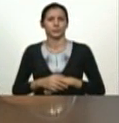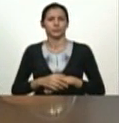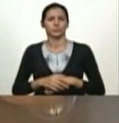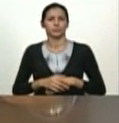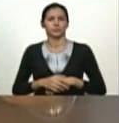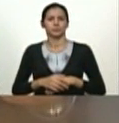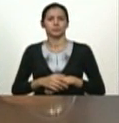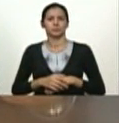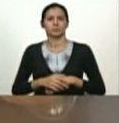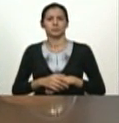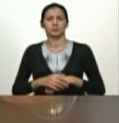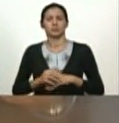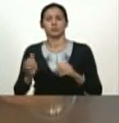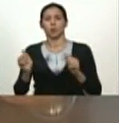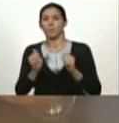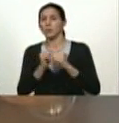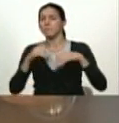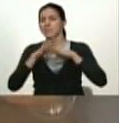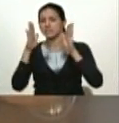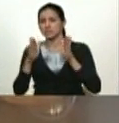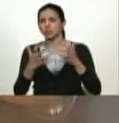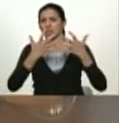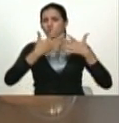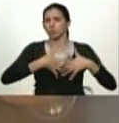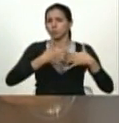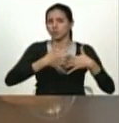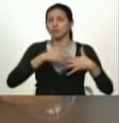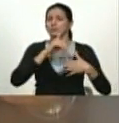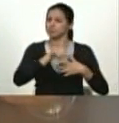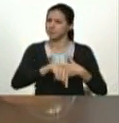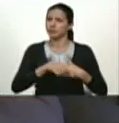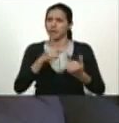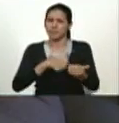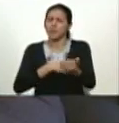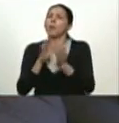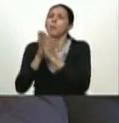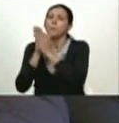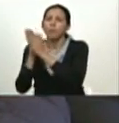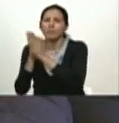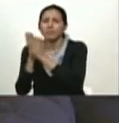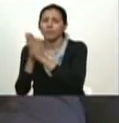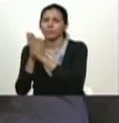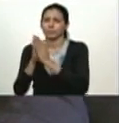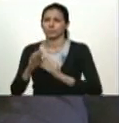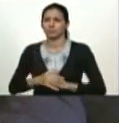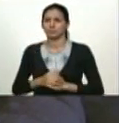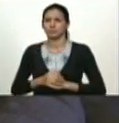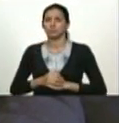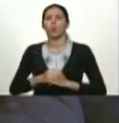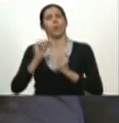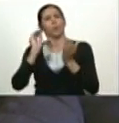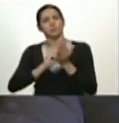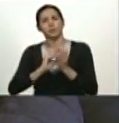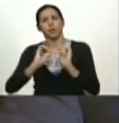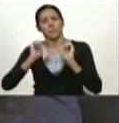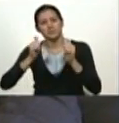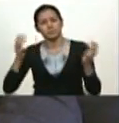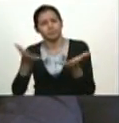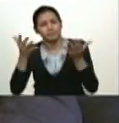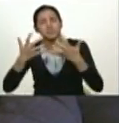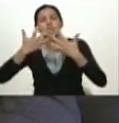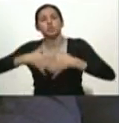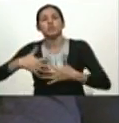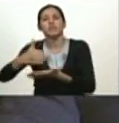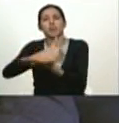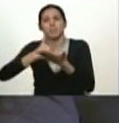compañero ministro de industria perejabat hermano por el amor de Dios reactivemos la industria farmacéutica